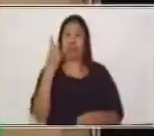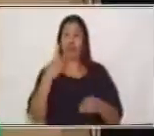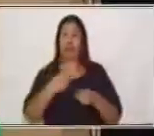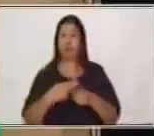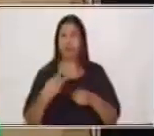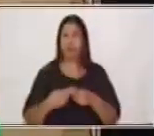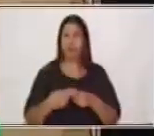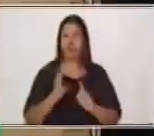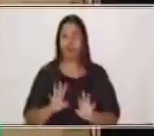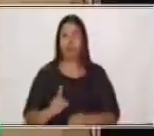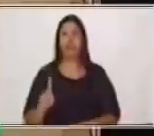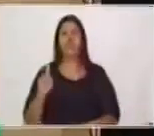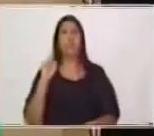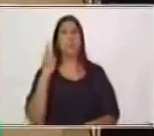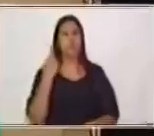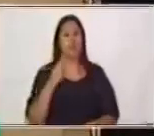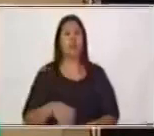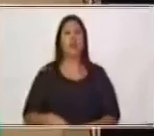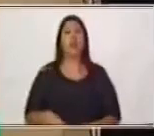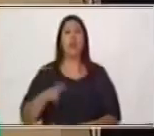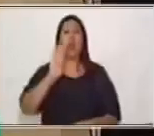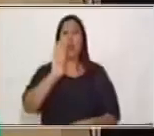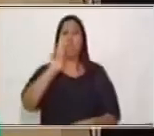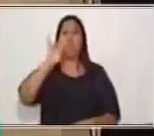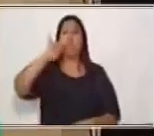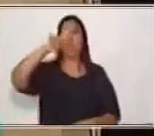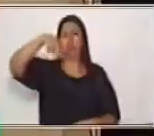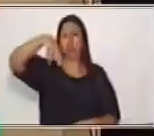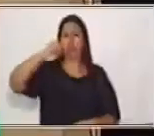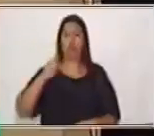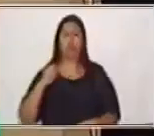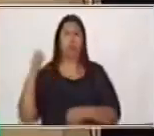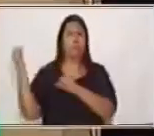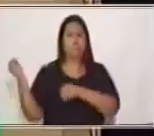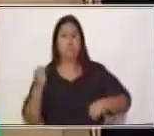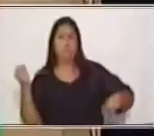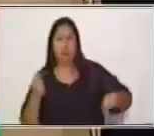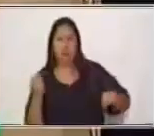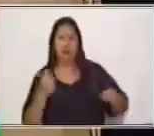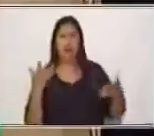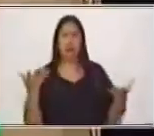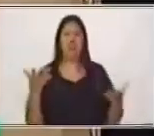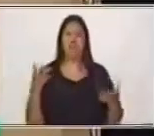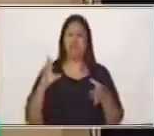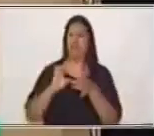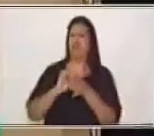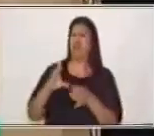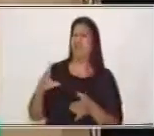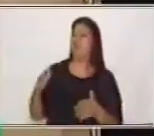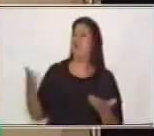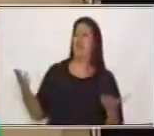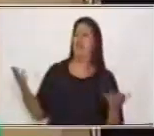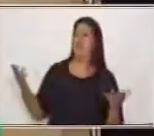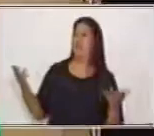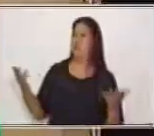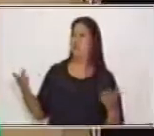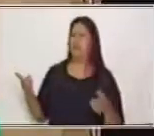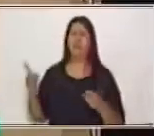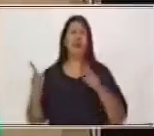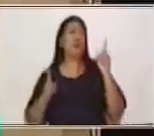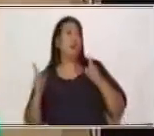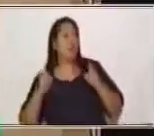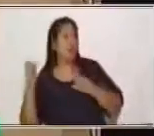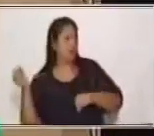dice, Bruno barre la cubierta del... Y nos quedamos pensando, ¿qué es lo que Bruno barre?